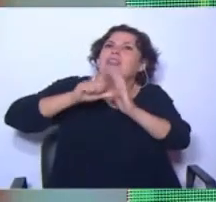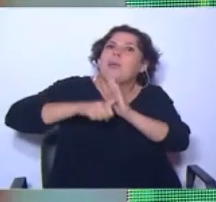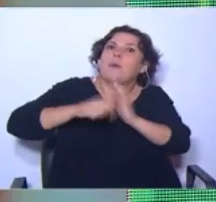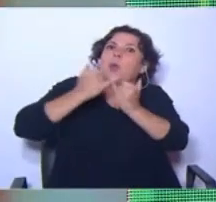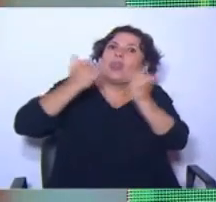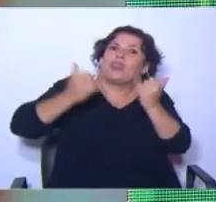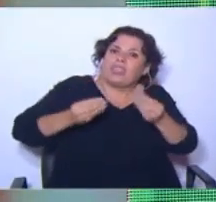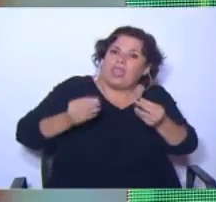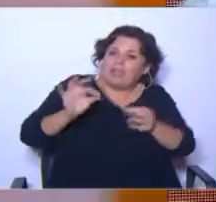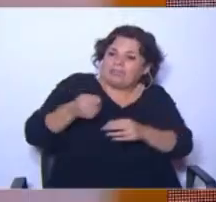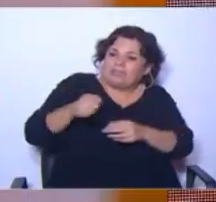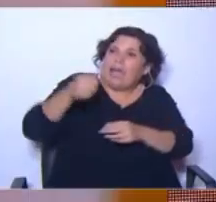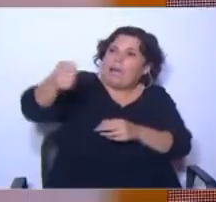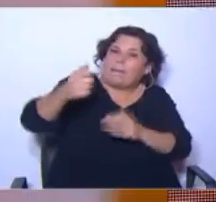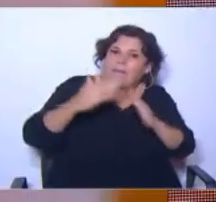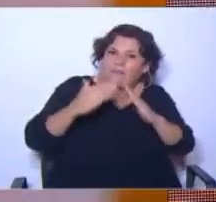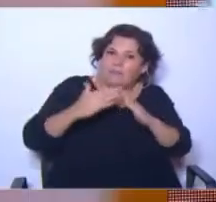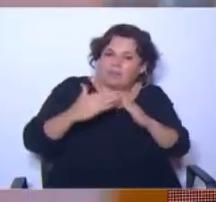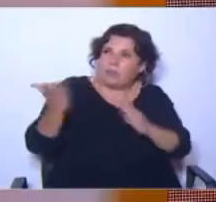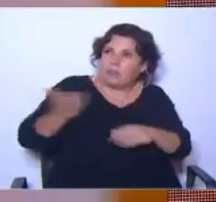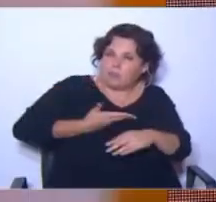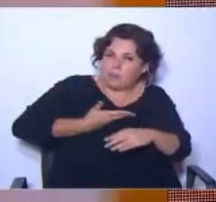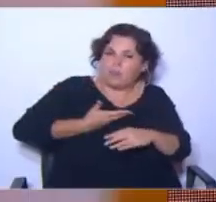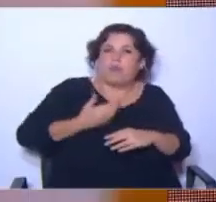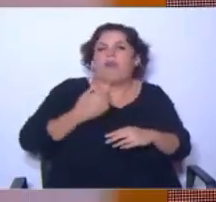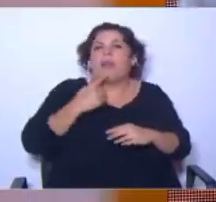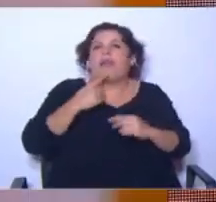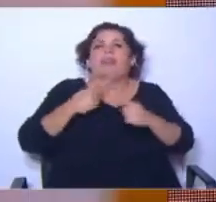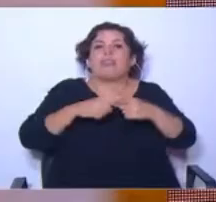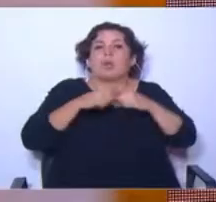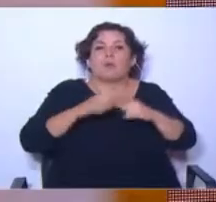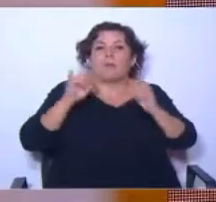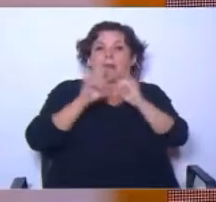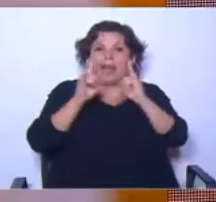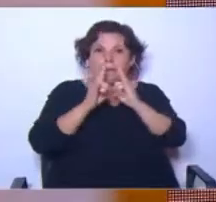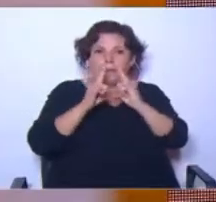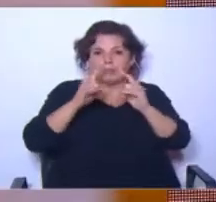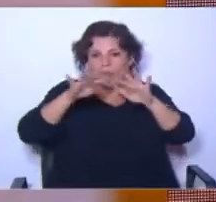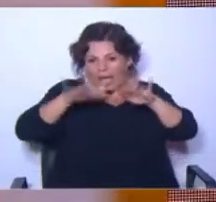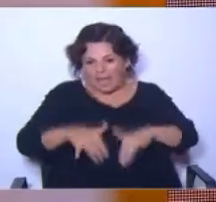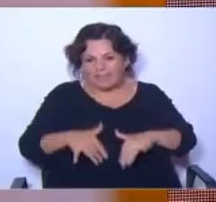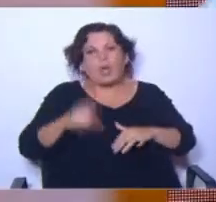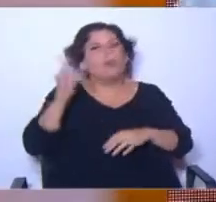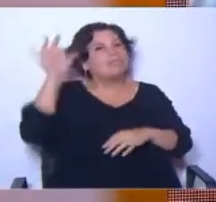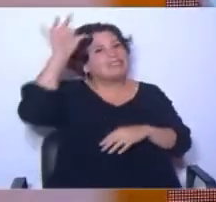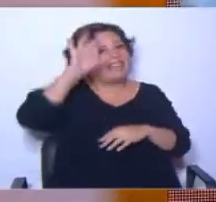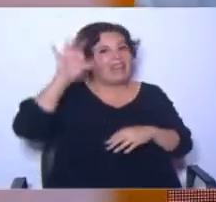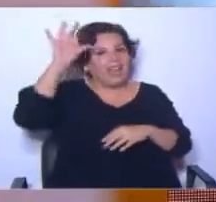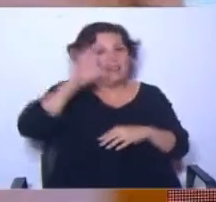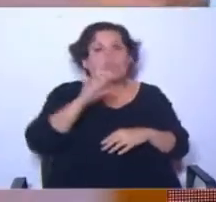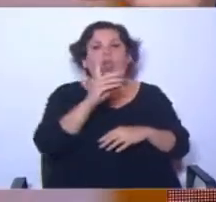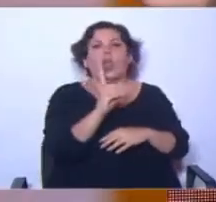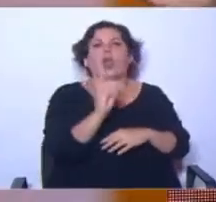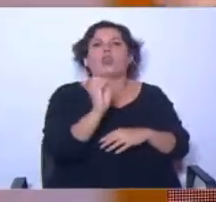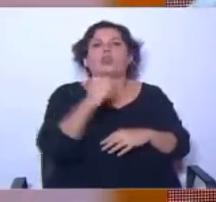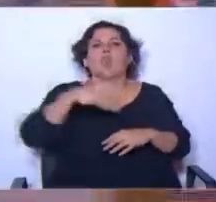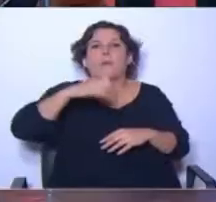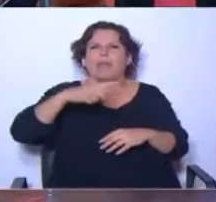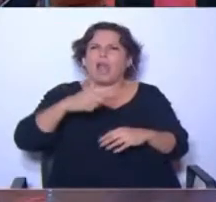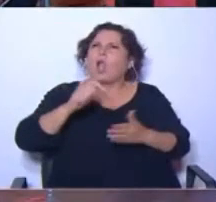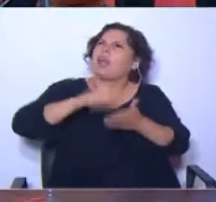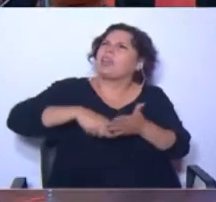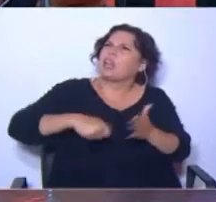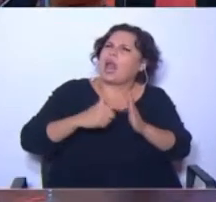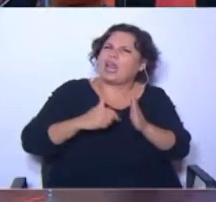en entregar la vivienda. En la discusión parlamentaria uno puede ir a las actas y encuentra al senador Domenech diciendo yo no conozco contrato de alquiler que